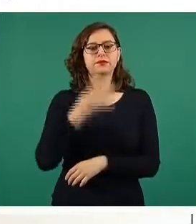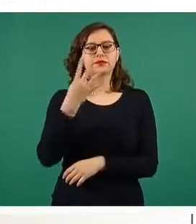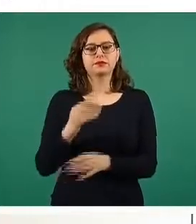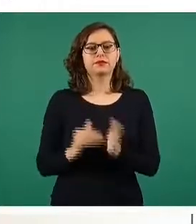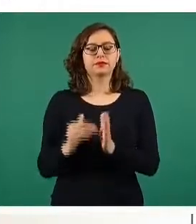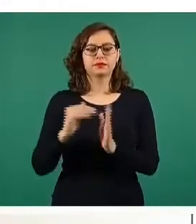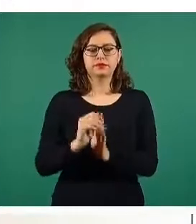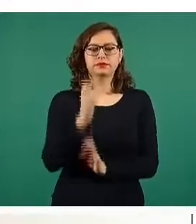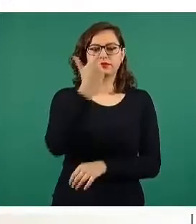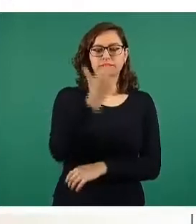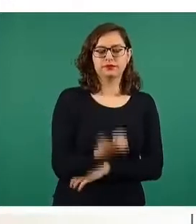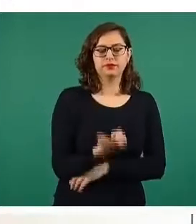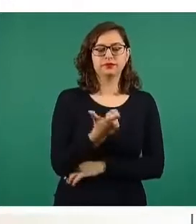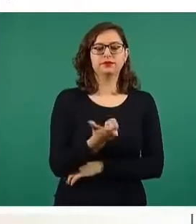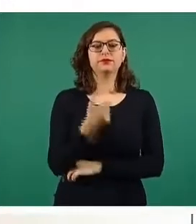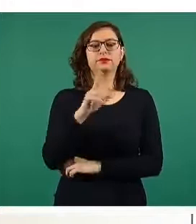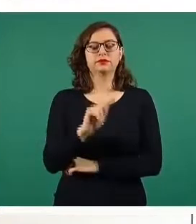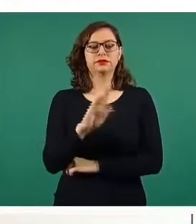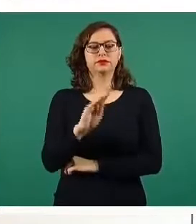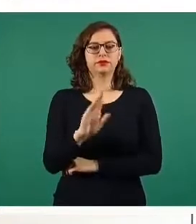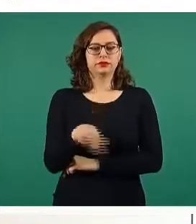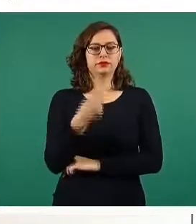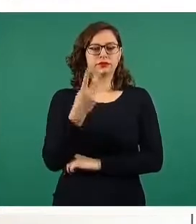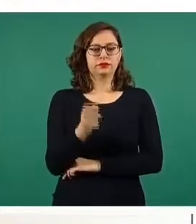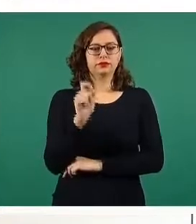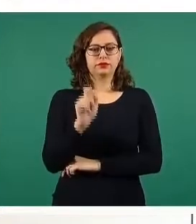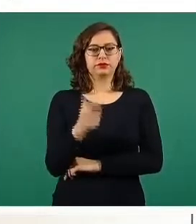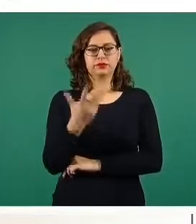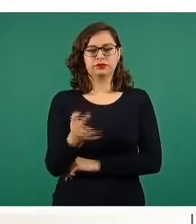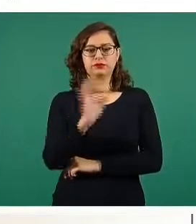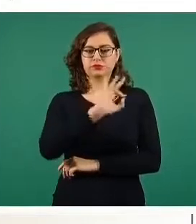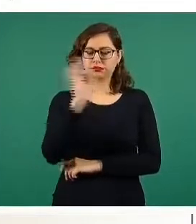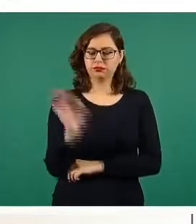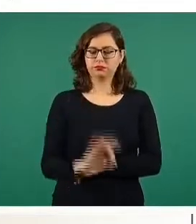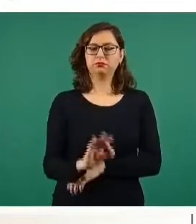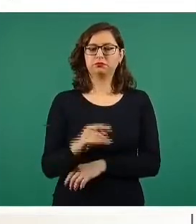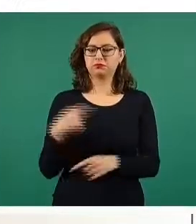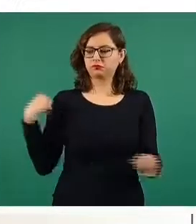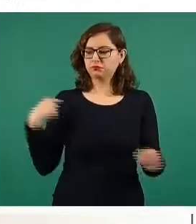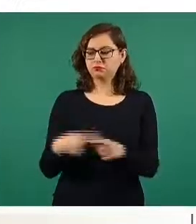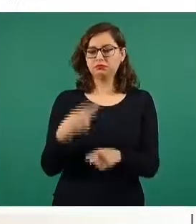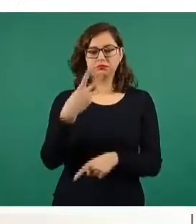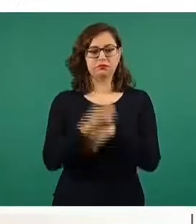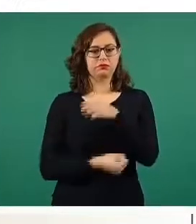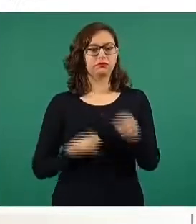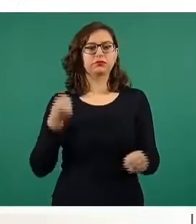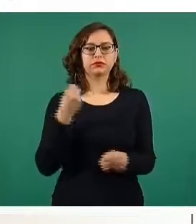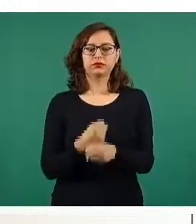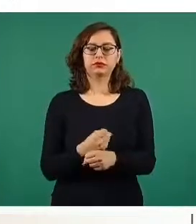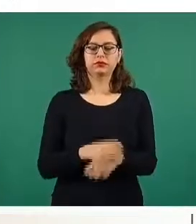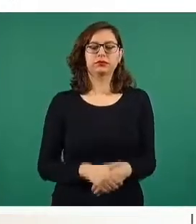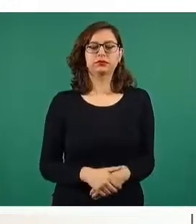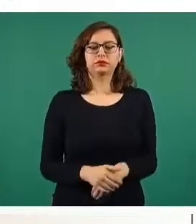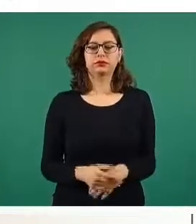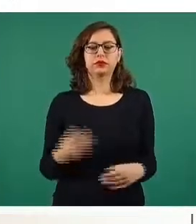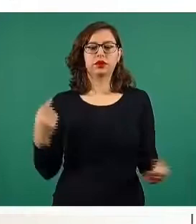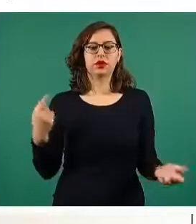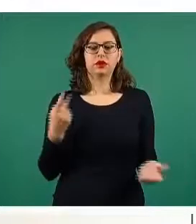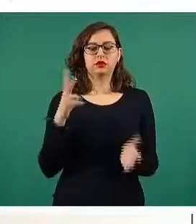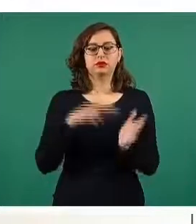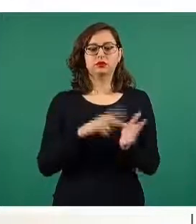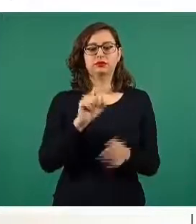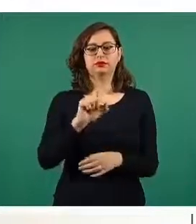cinco por ciento de estos avances se han dado en el gobierno actual. En el dos mil veintiuno se llevan mil ciento